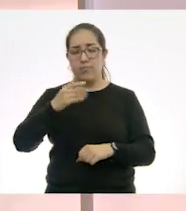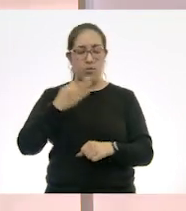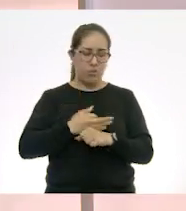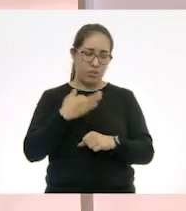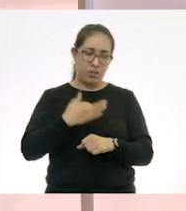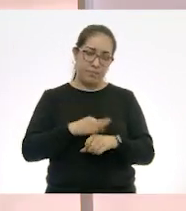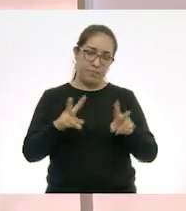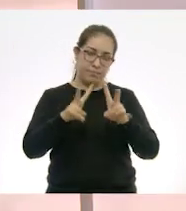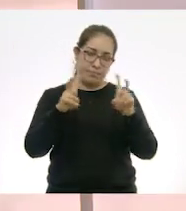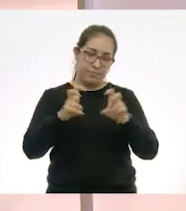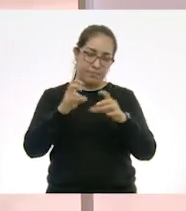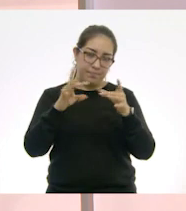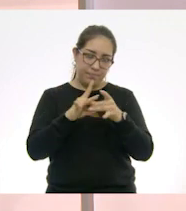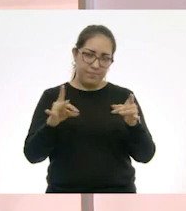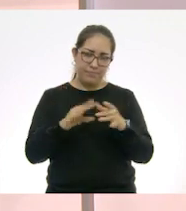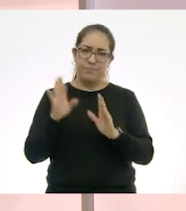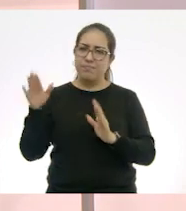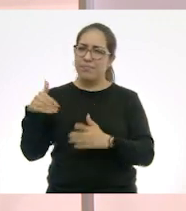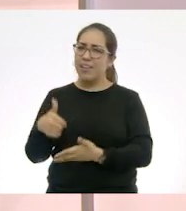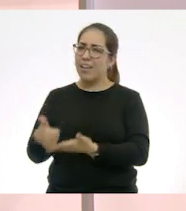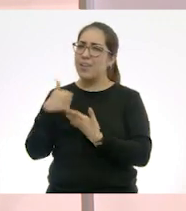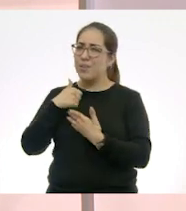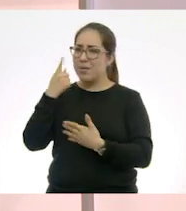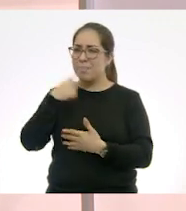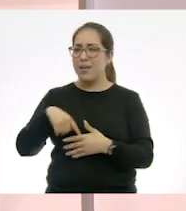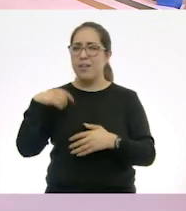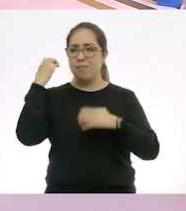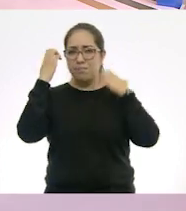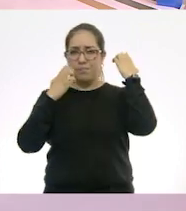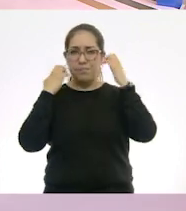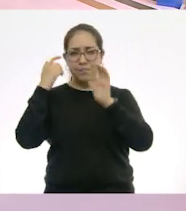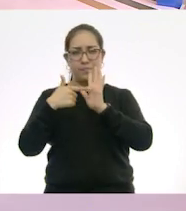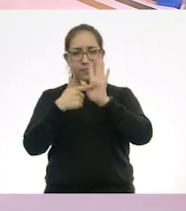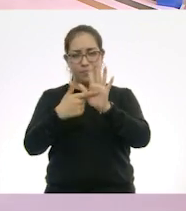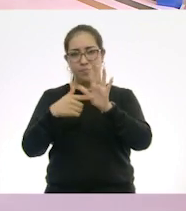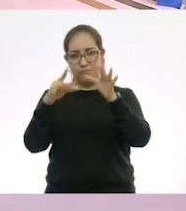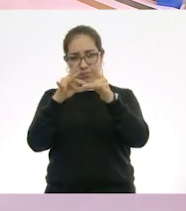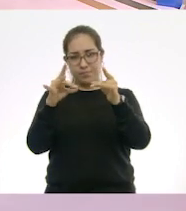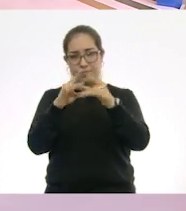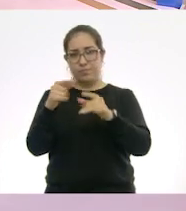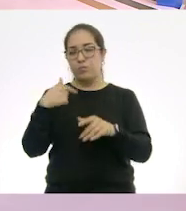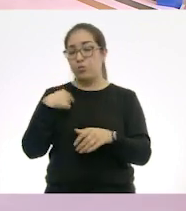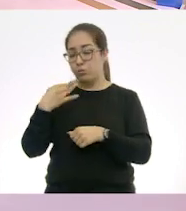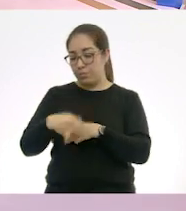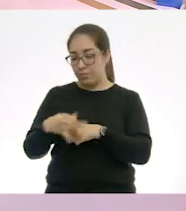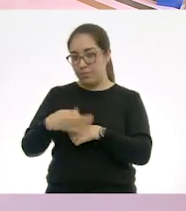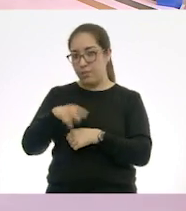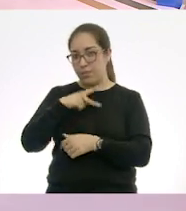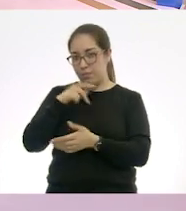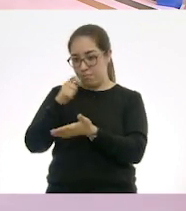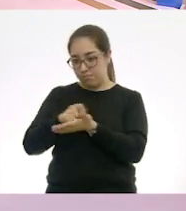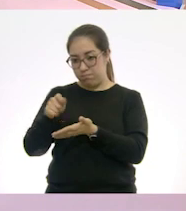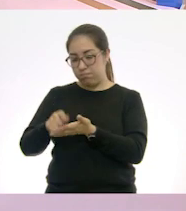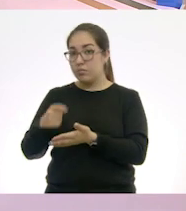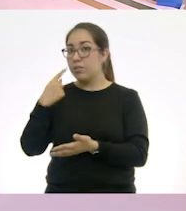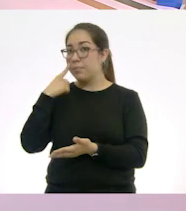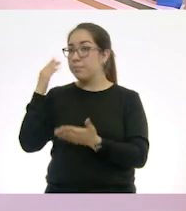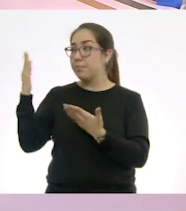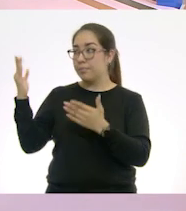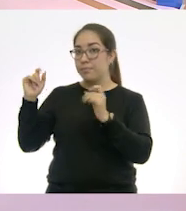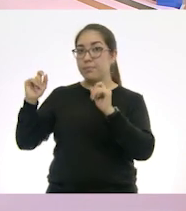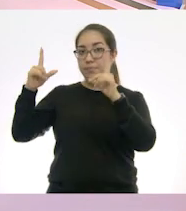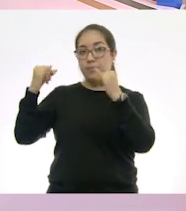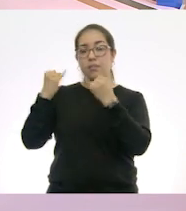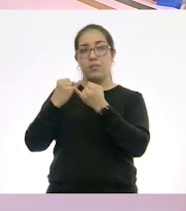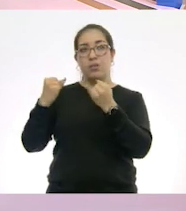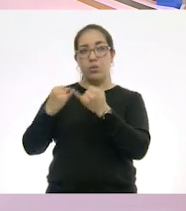hablando. ¿Por qué no me ayudas a exponerlo mientras yo hago mi ficha? Perfecto. También en los carteles podemos encontrar información.